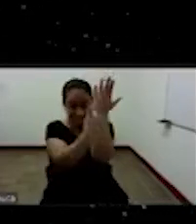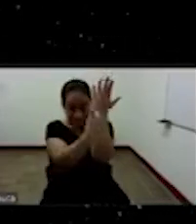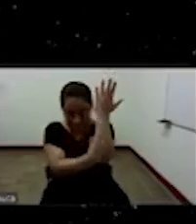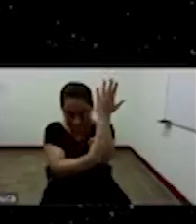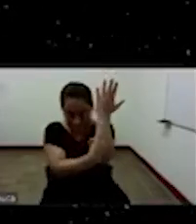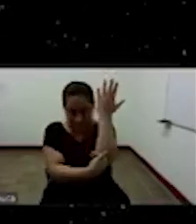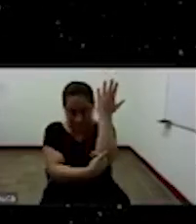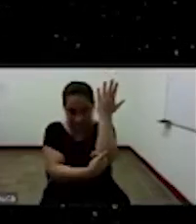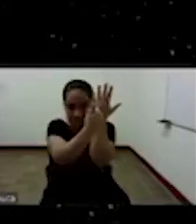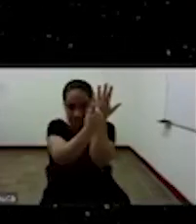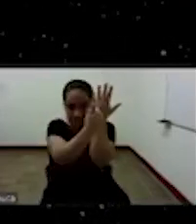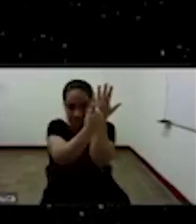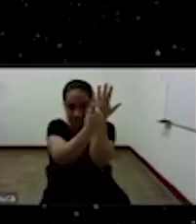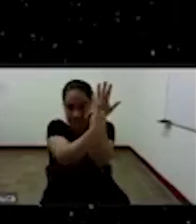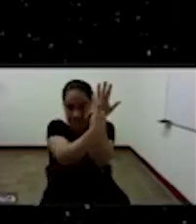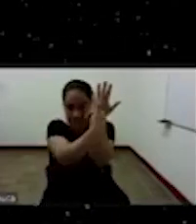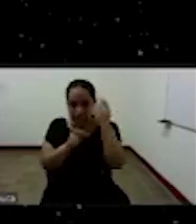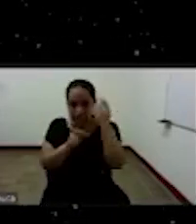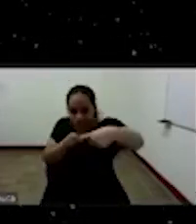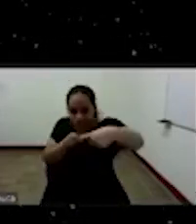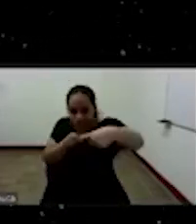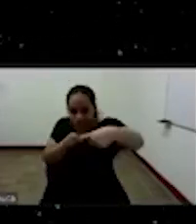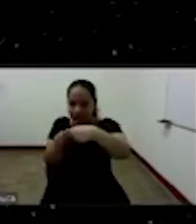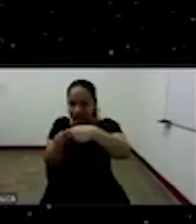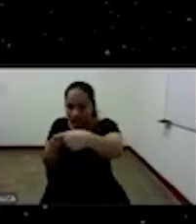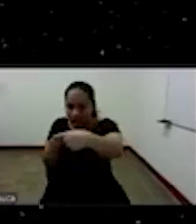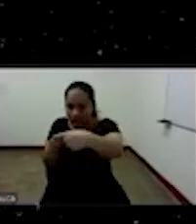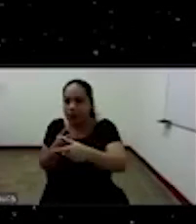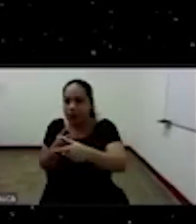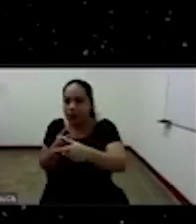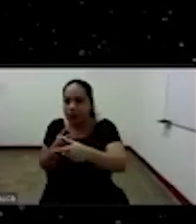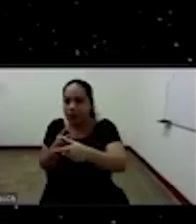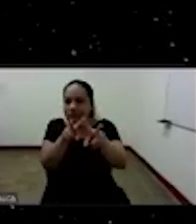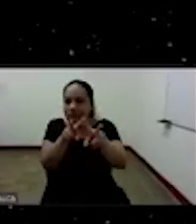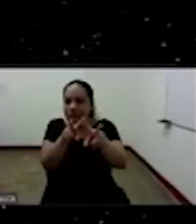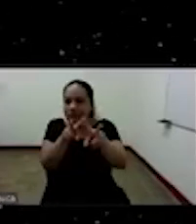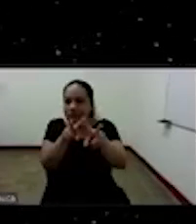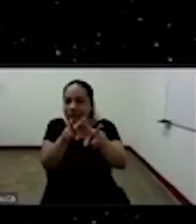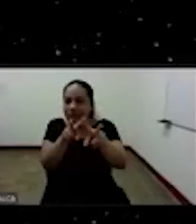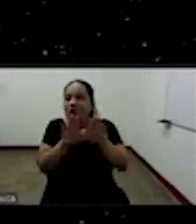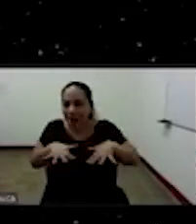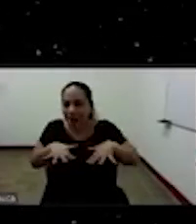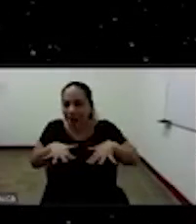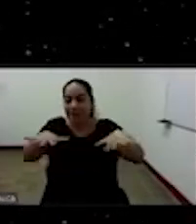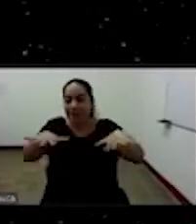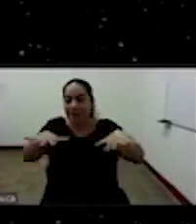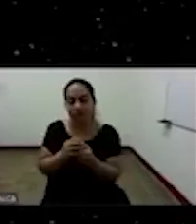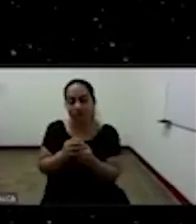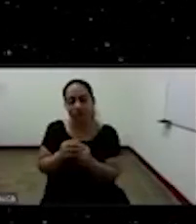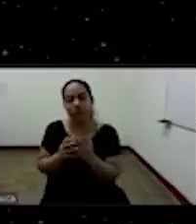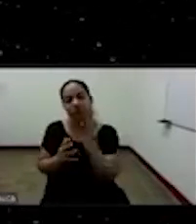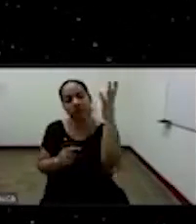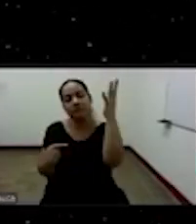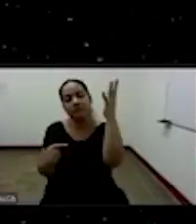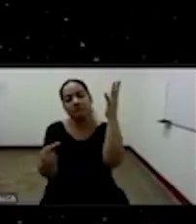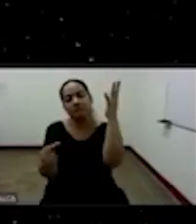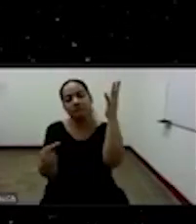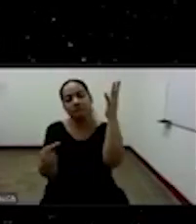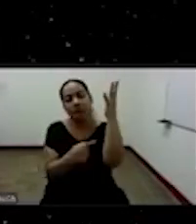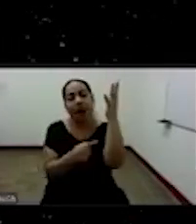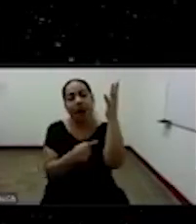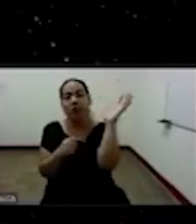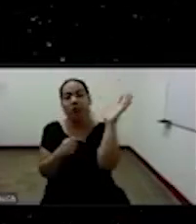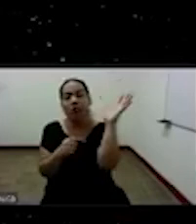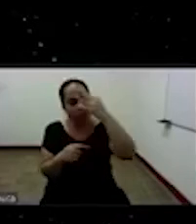donde donde que se cultivan esos territorios y eh tiene también el tema de los elementos